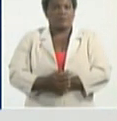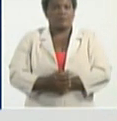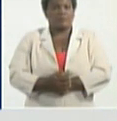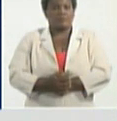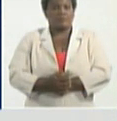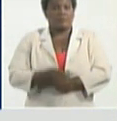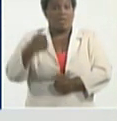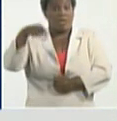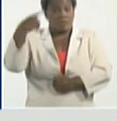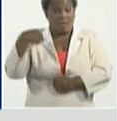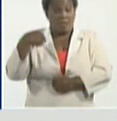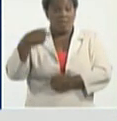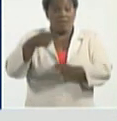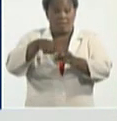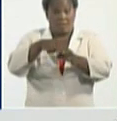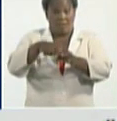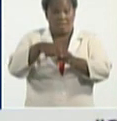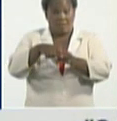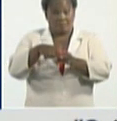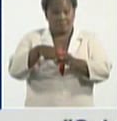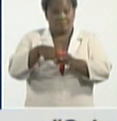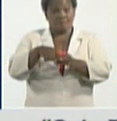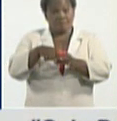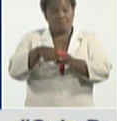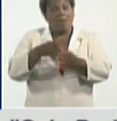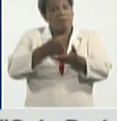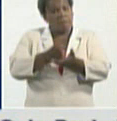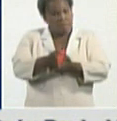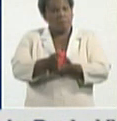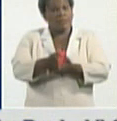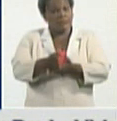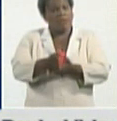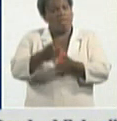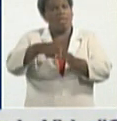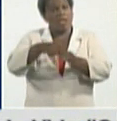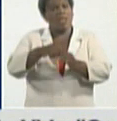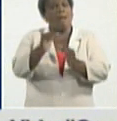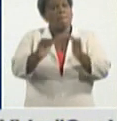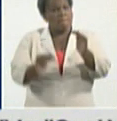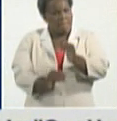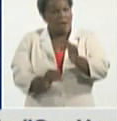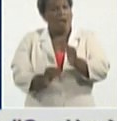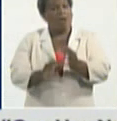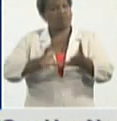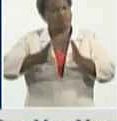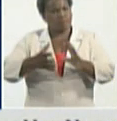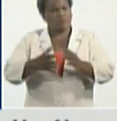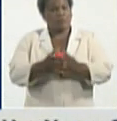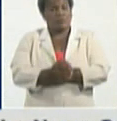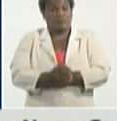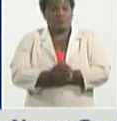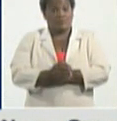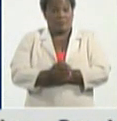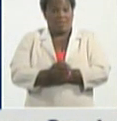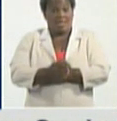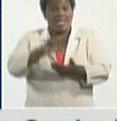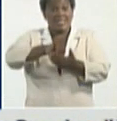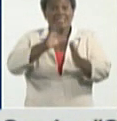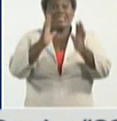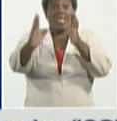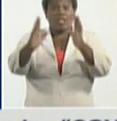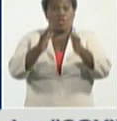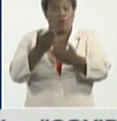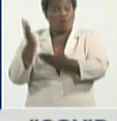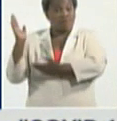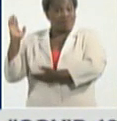día de ayer, pues realmente se mantiene como baja complejidad. El centro, todo